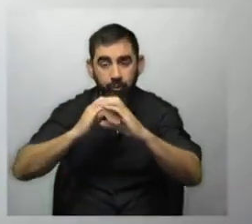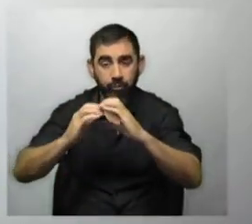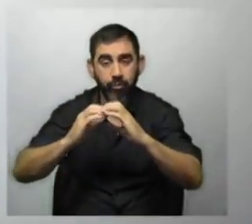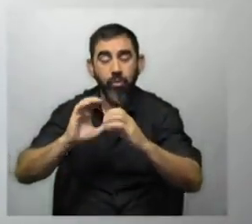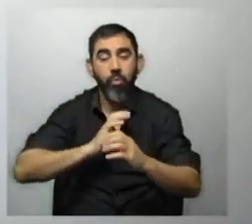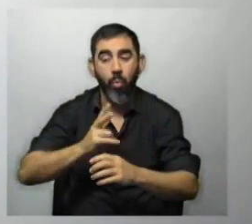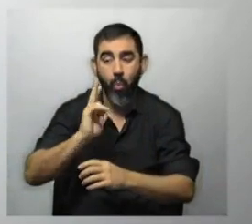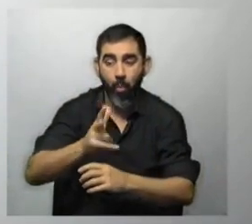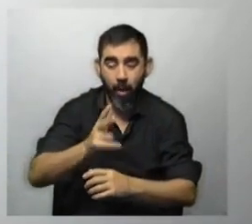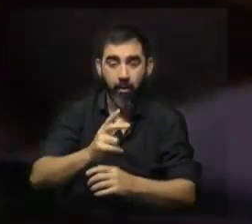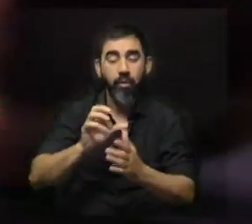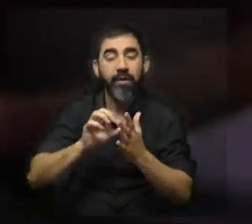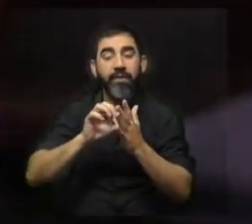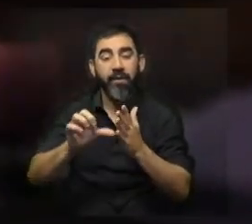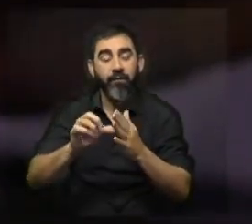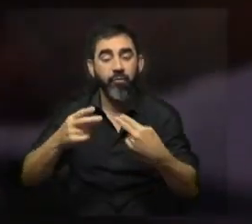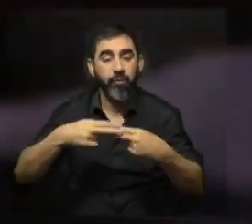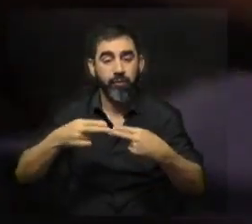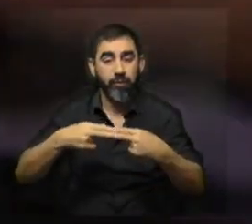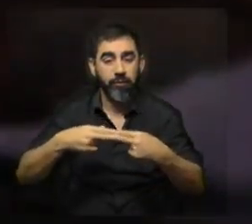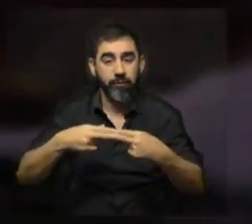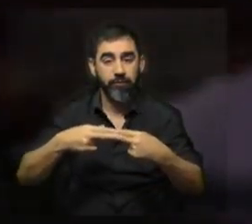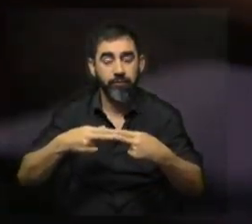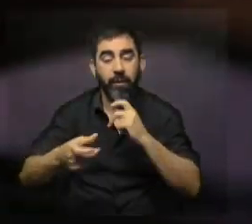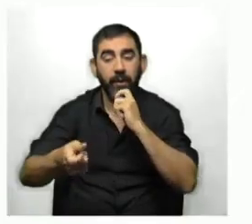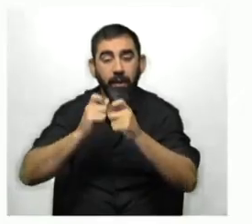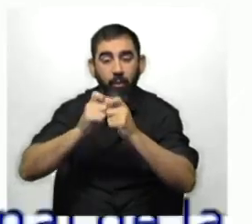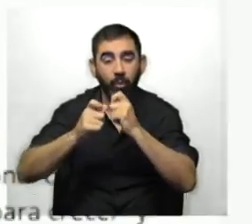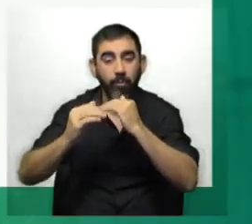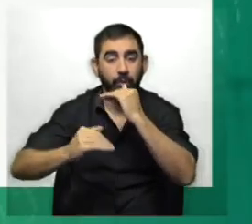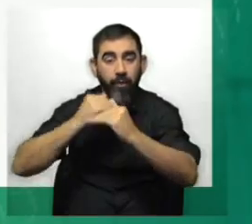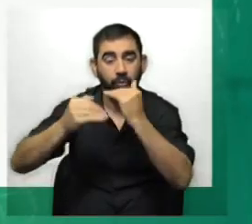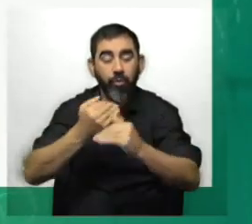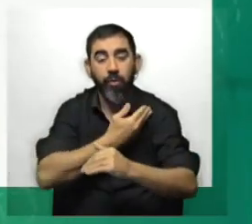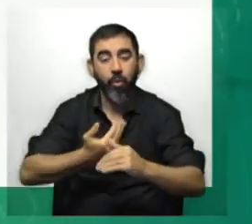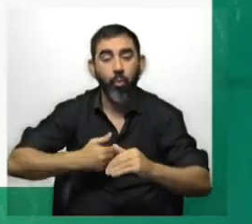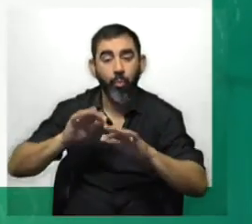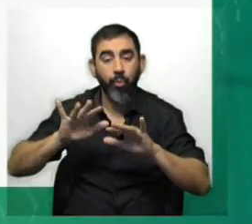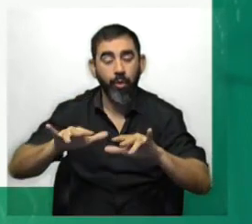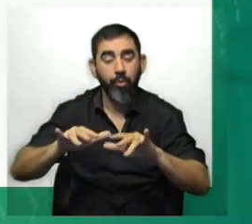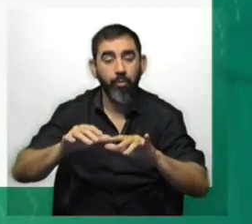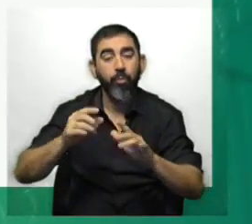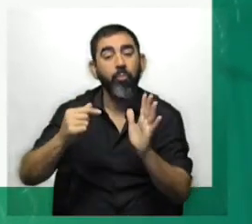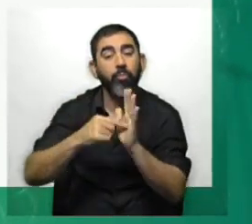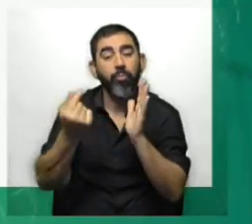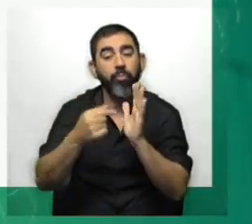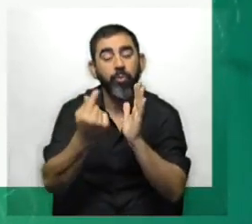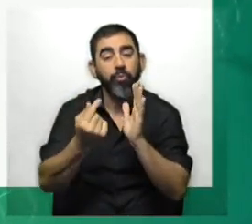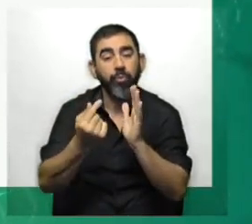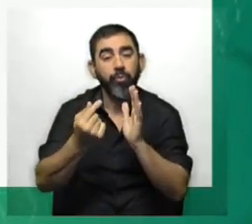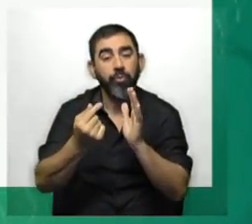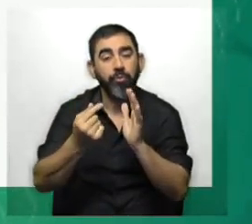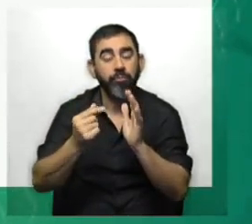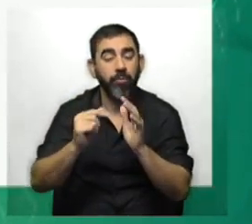capital humano y el de servicios en línea. La encuesta evalúa el desarrollo del gobierno electrónico a través de una calificación de los portales